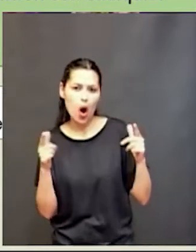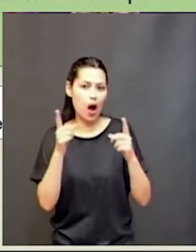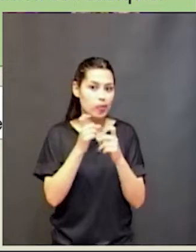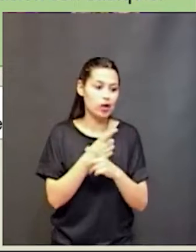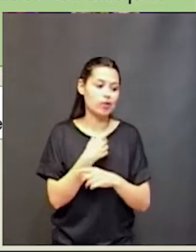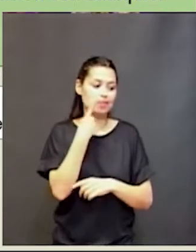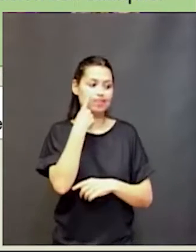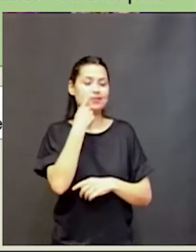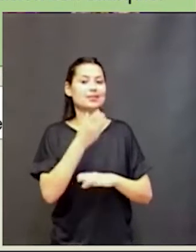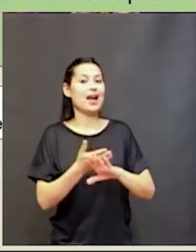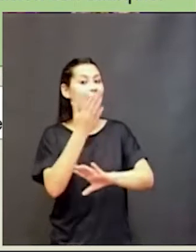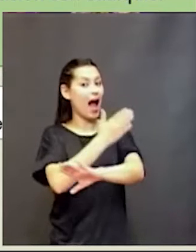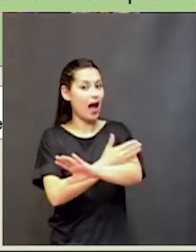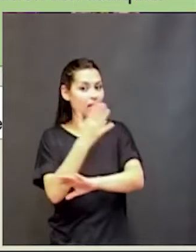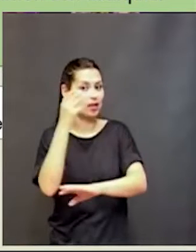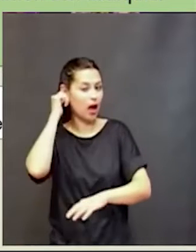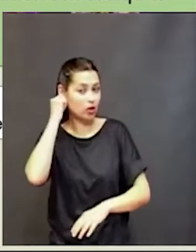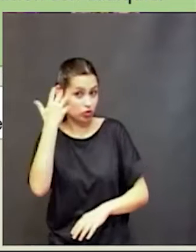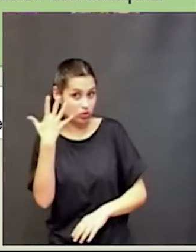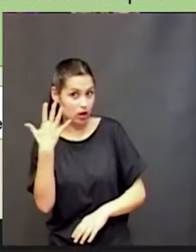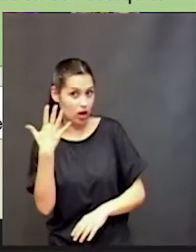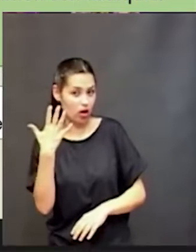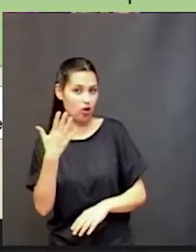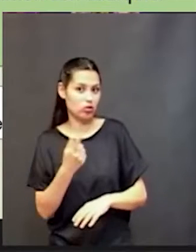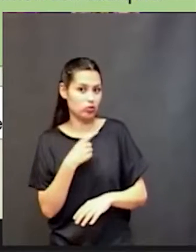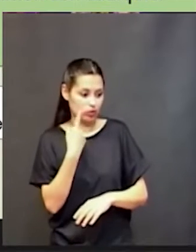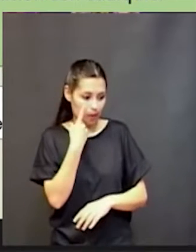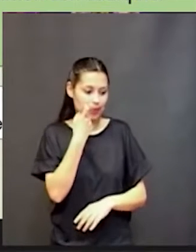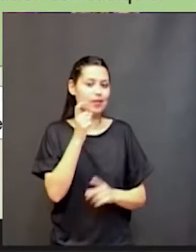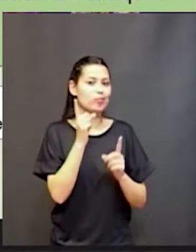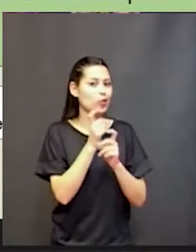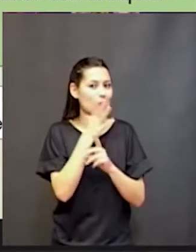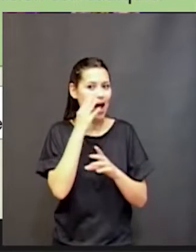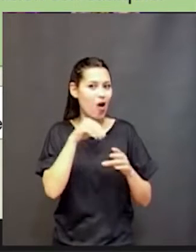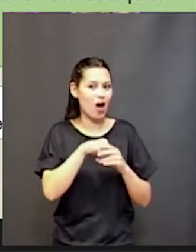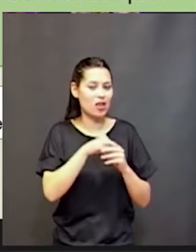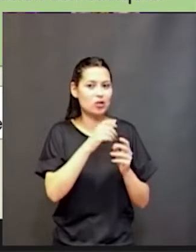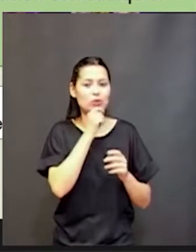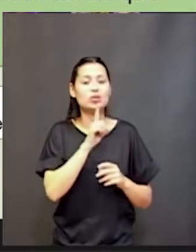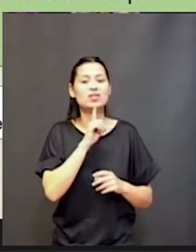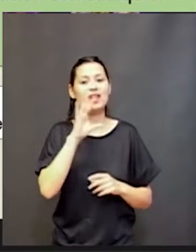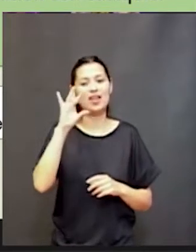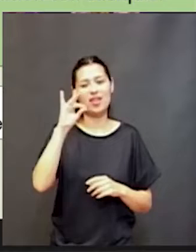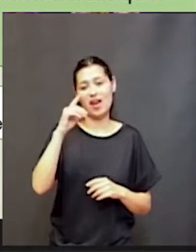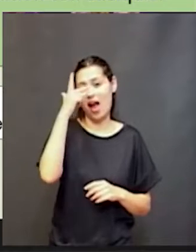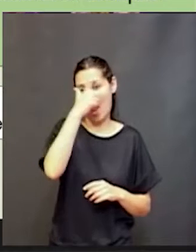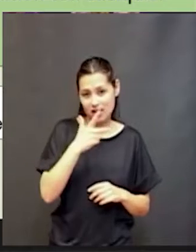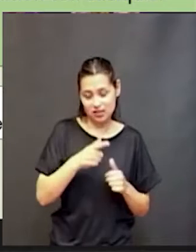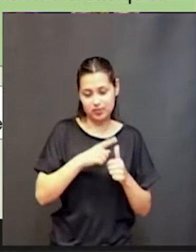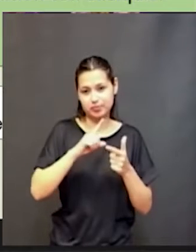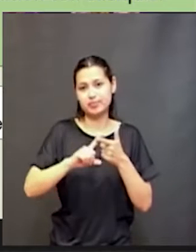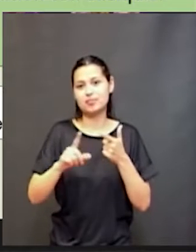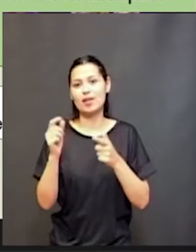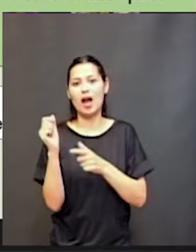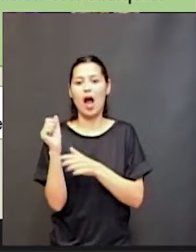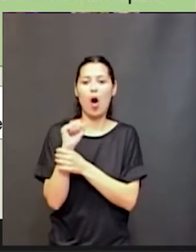años no nos podemos dar cuenta si un chiquito tiene TDAH y que es el déficit de atención, nos podemos dar cuenta